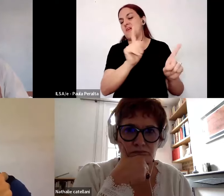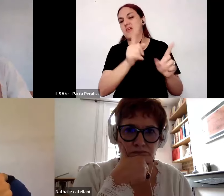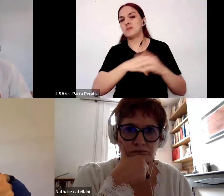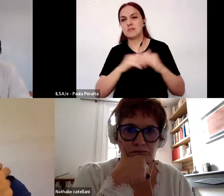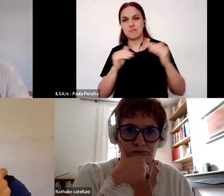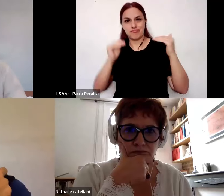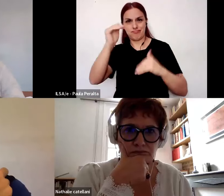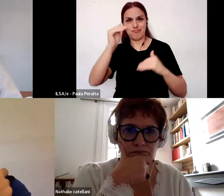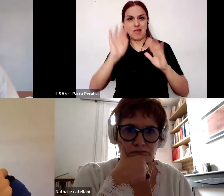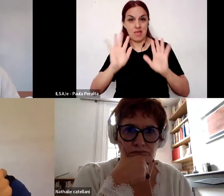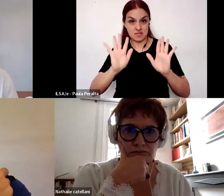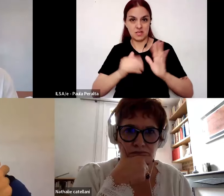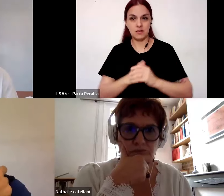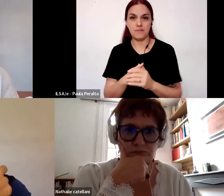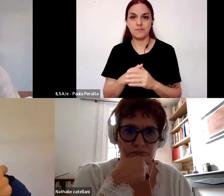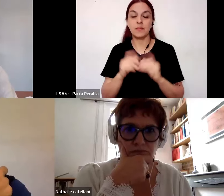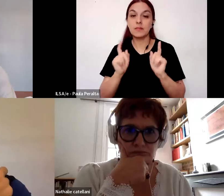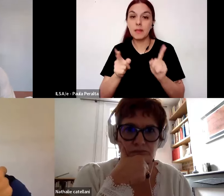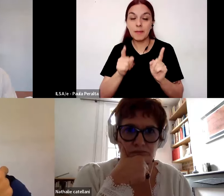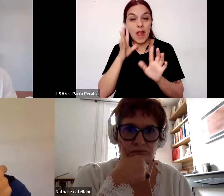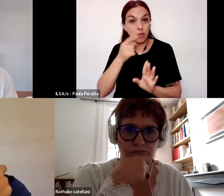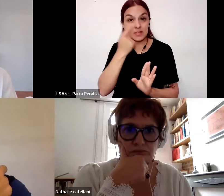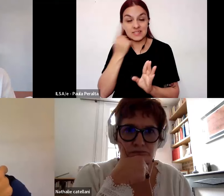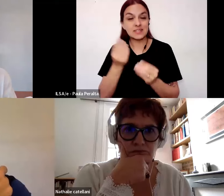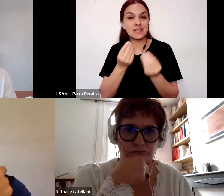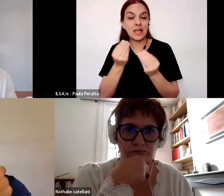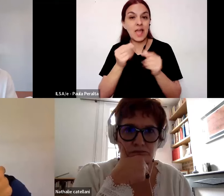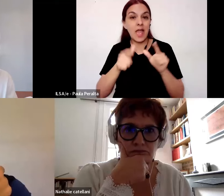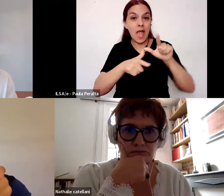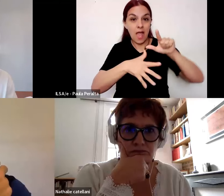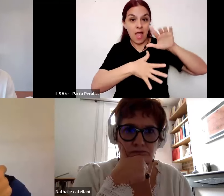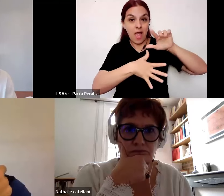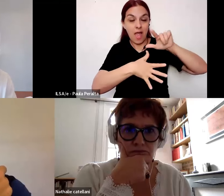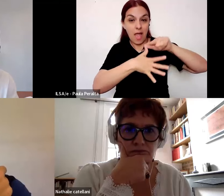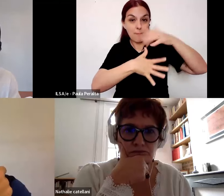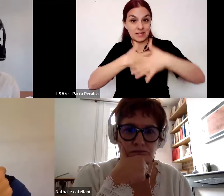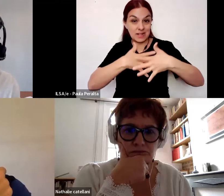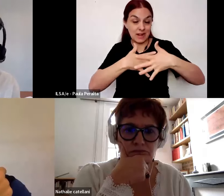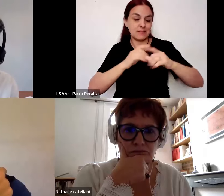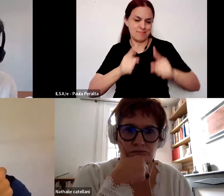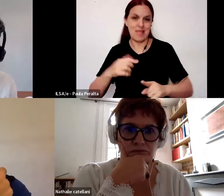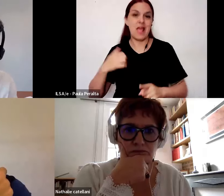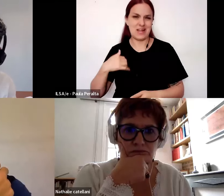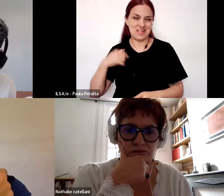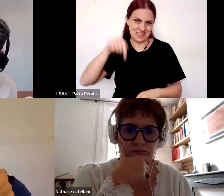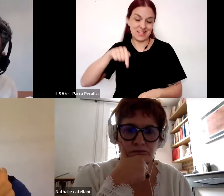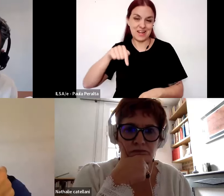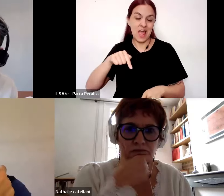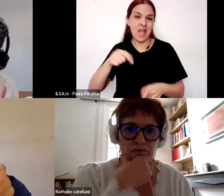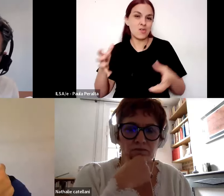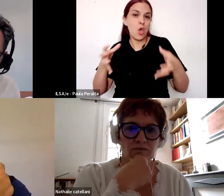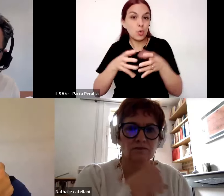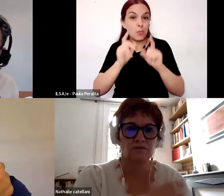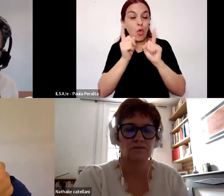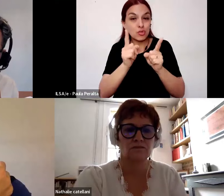y lo interesante otras notas que te quiero traer es que en América Latina al menos Argentina hay una movilización de los docentes